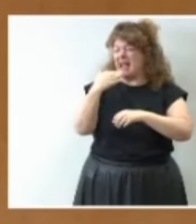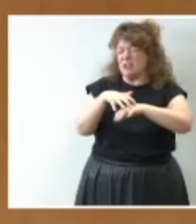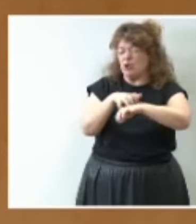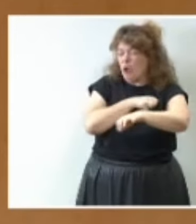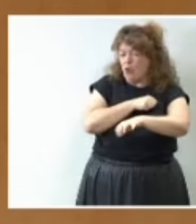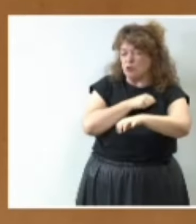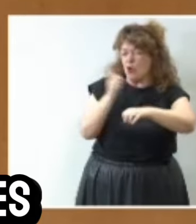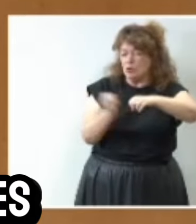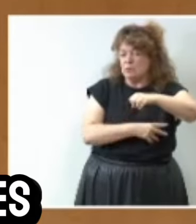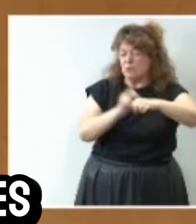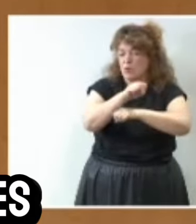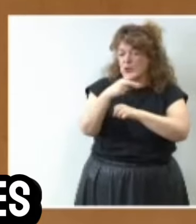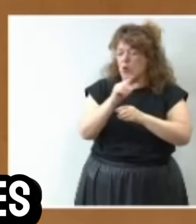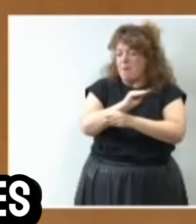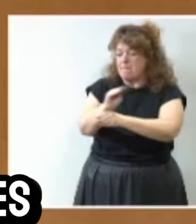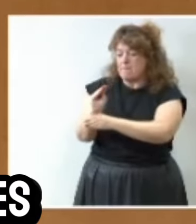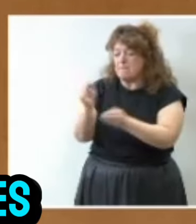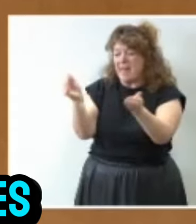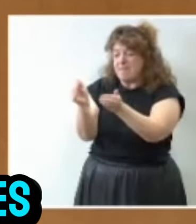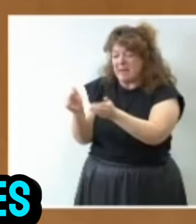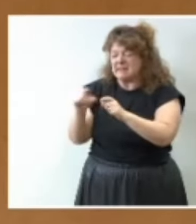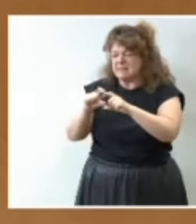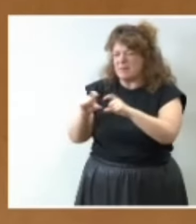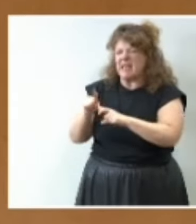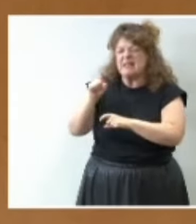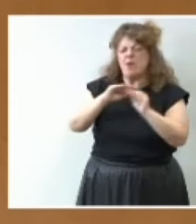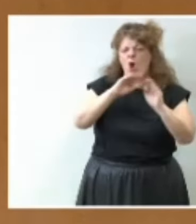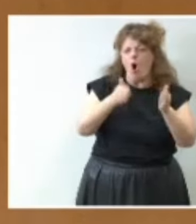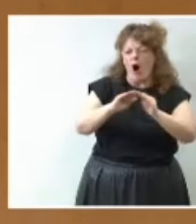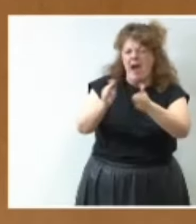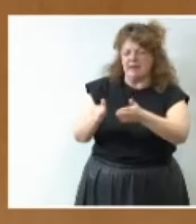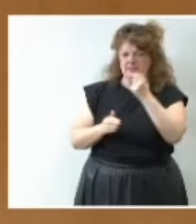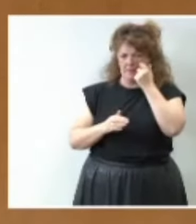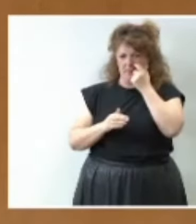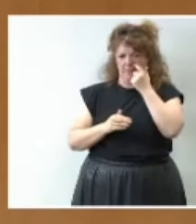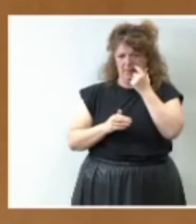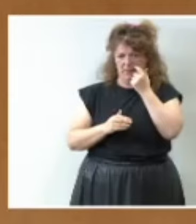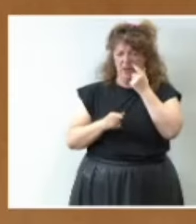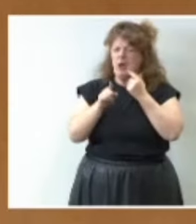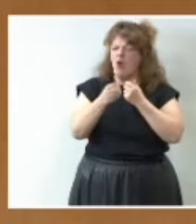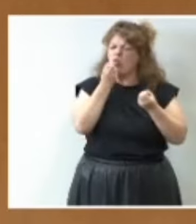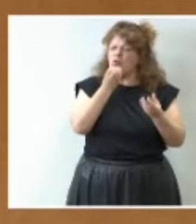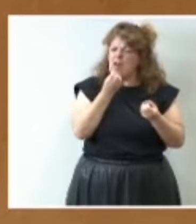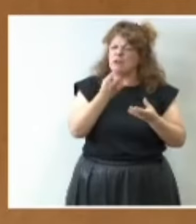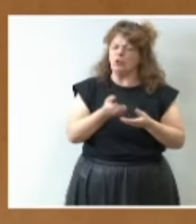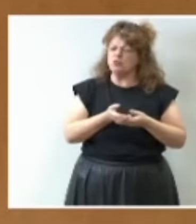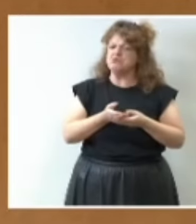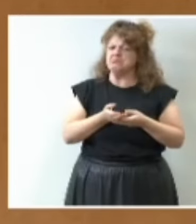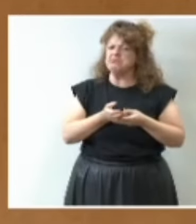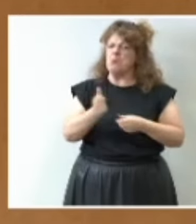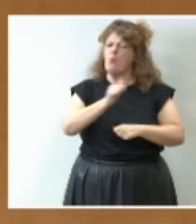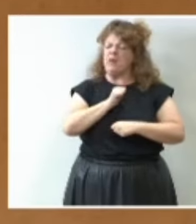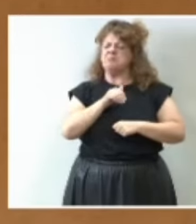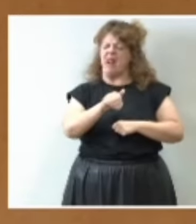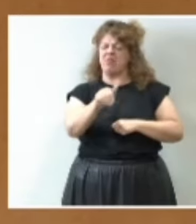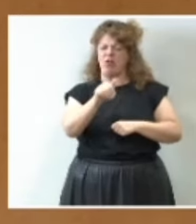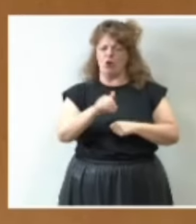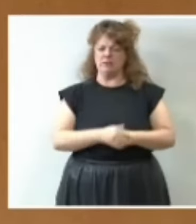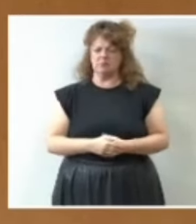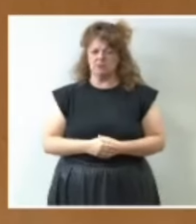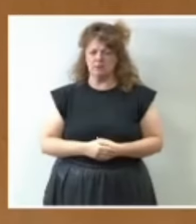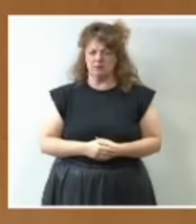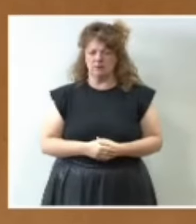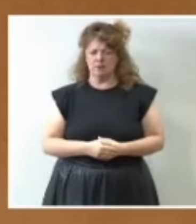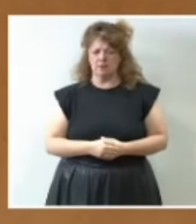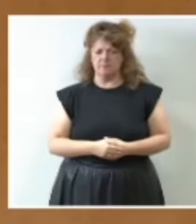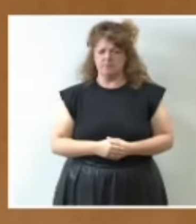asignados a pymes microempresas y hogares son unos datos desde luego muy esperanzadores en el caso